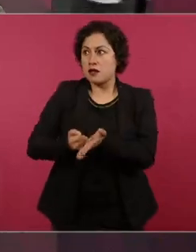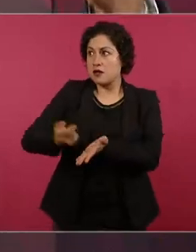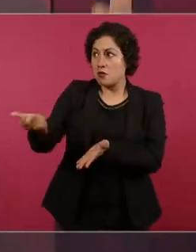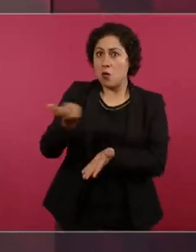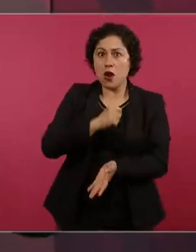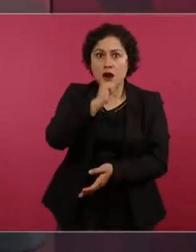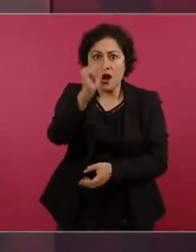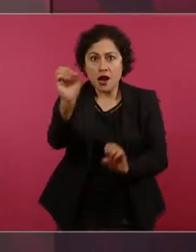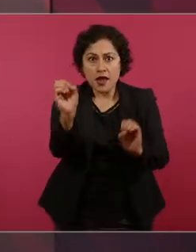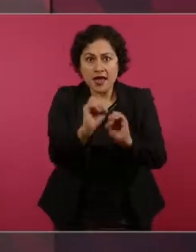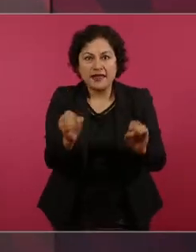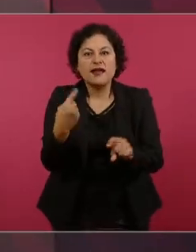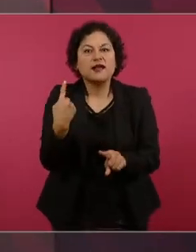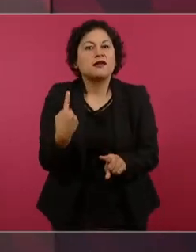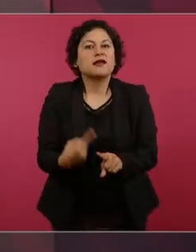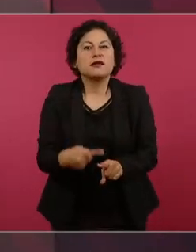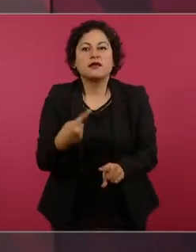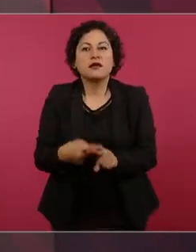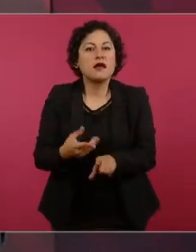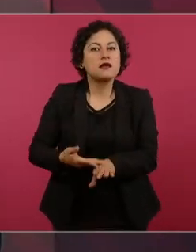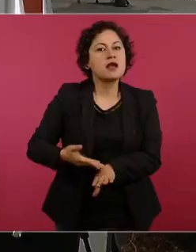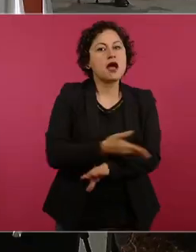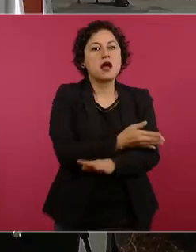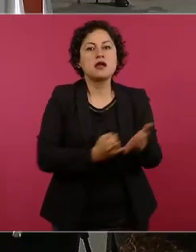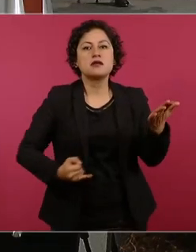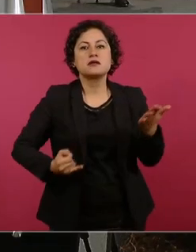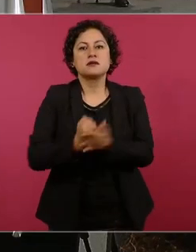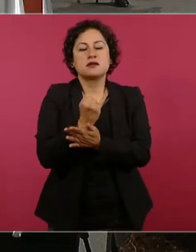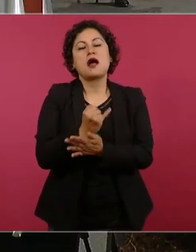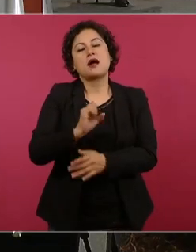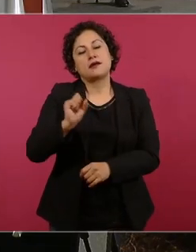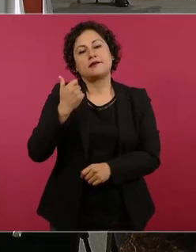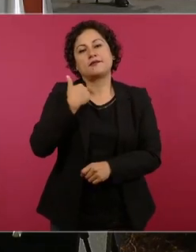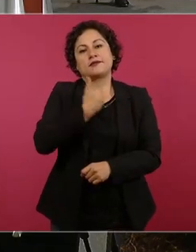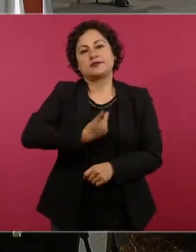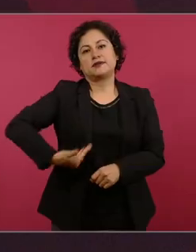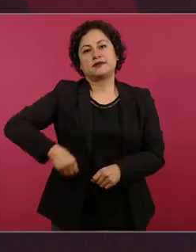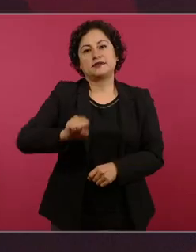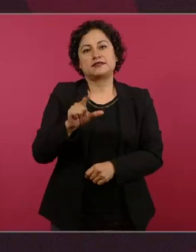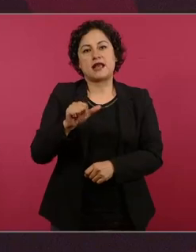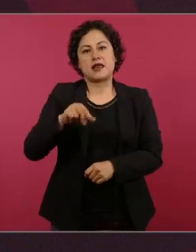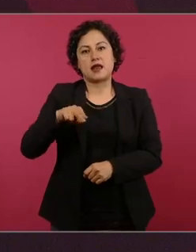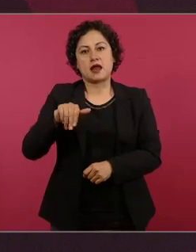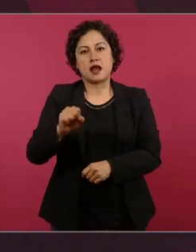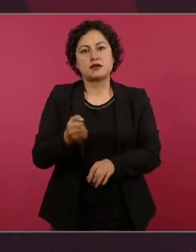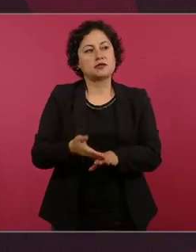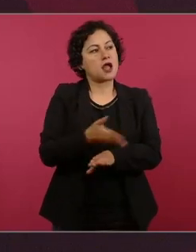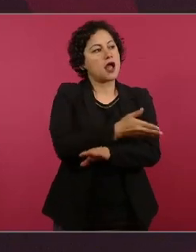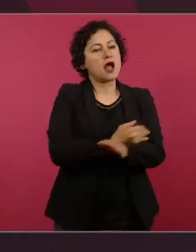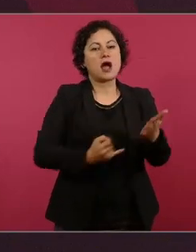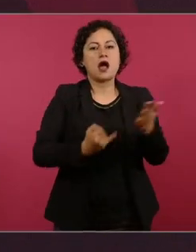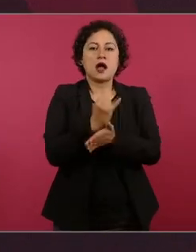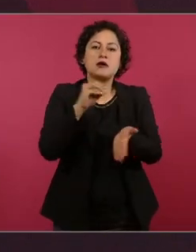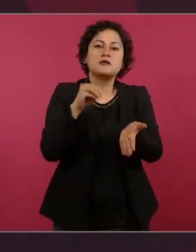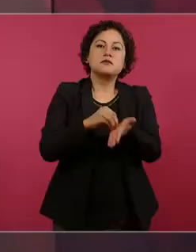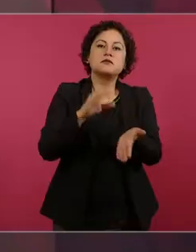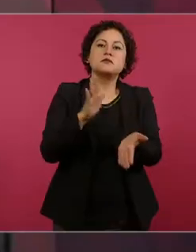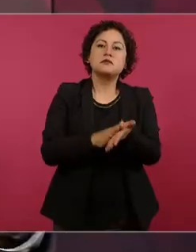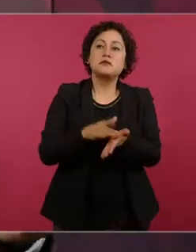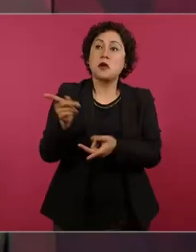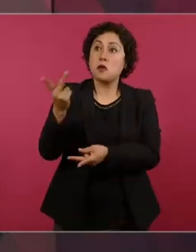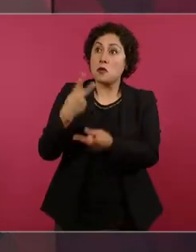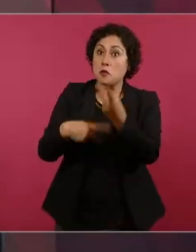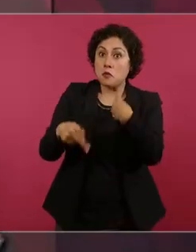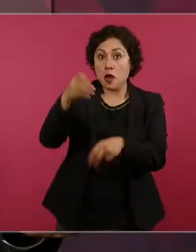grandes empresas mineras este privilegio no se pagaba impuesto por la